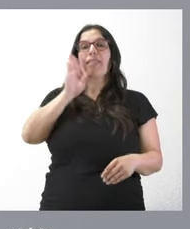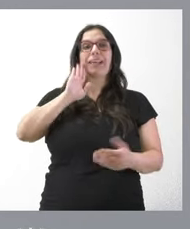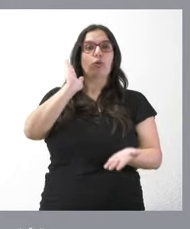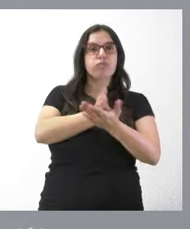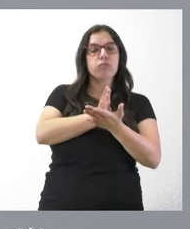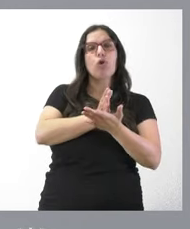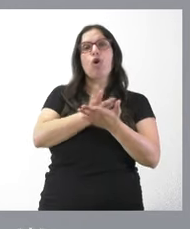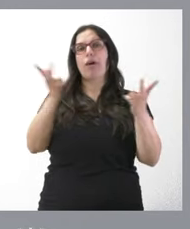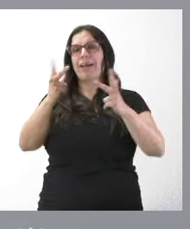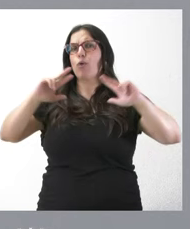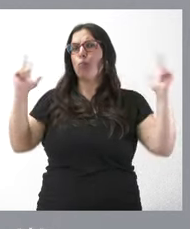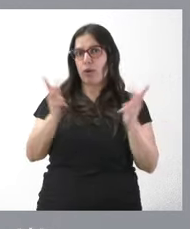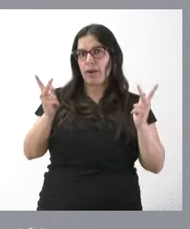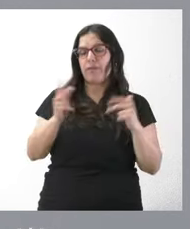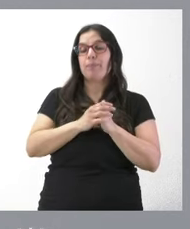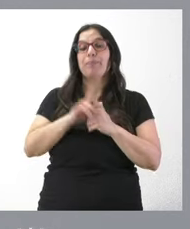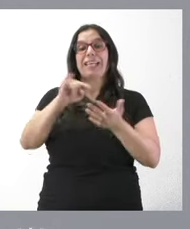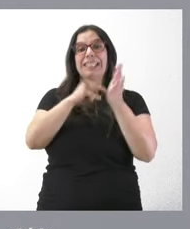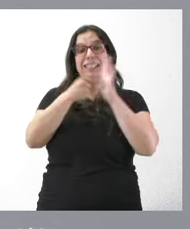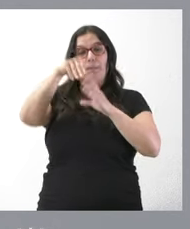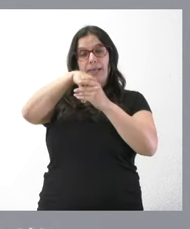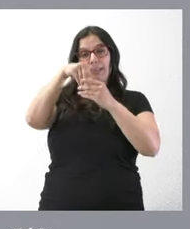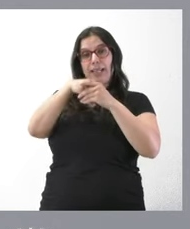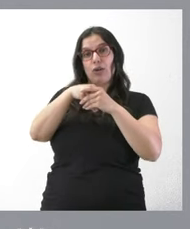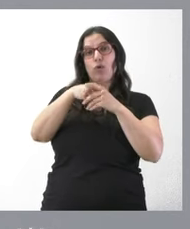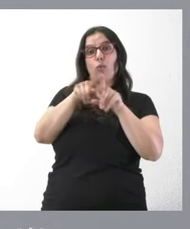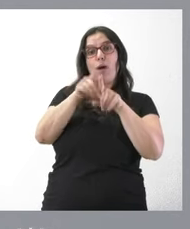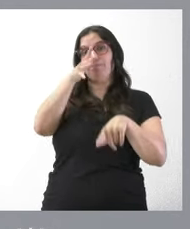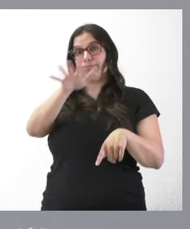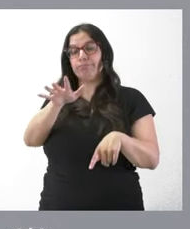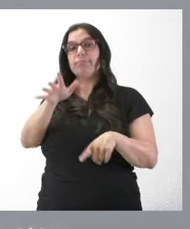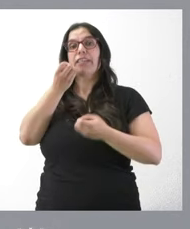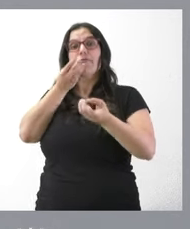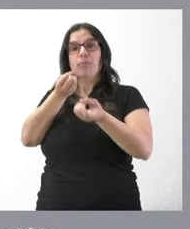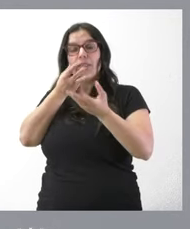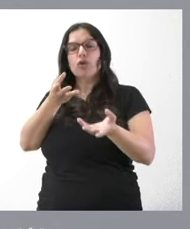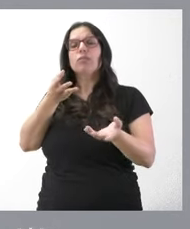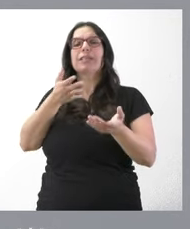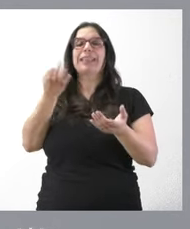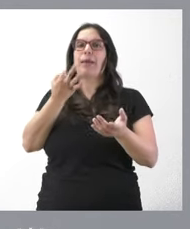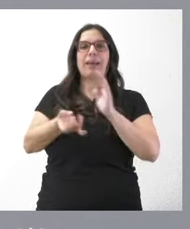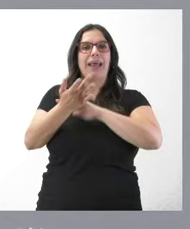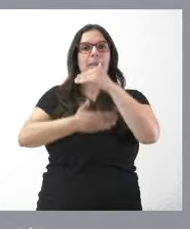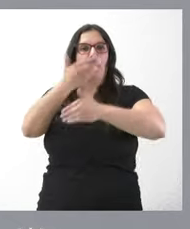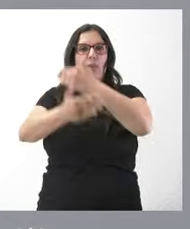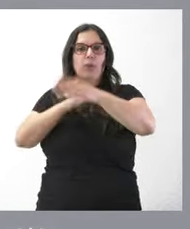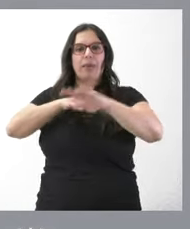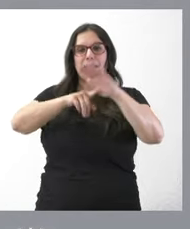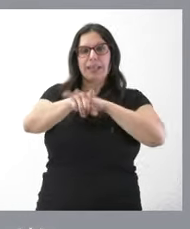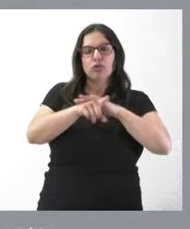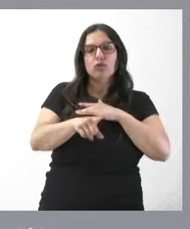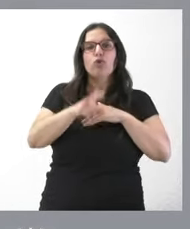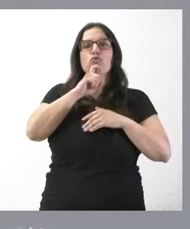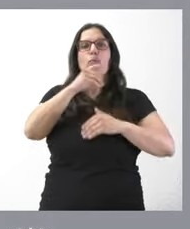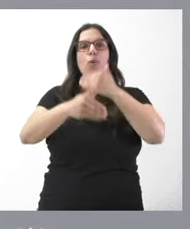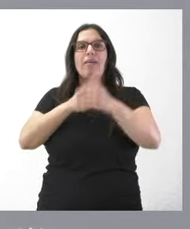o muy grave. La implantación de este sistema interno de información hace necesaria la creación de un procedimiento para la gestión y la tramitación de